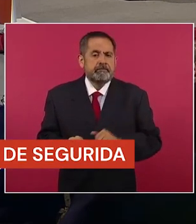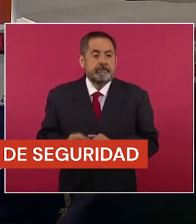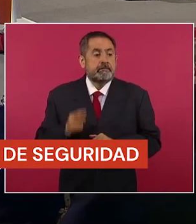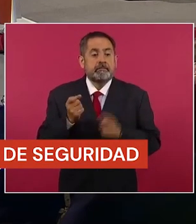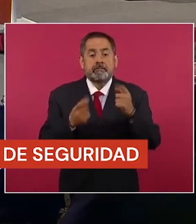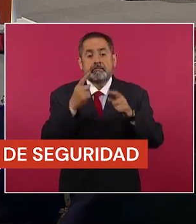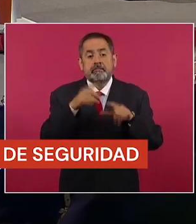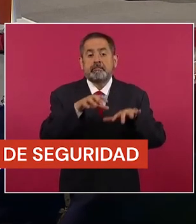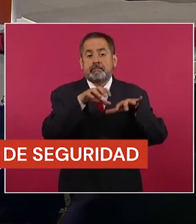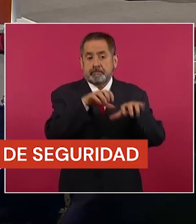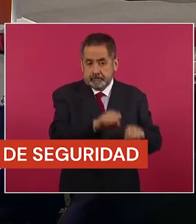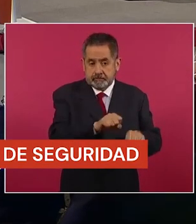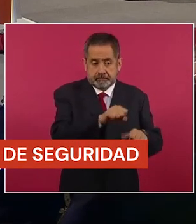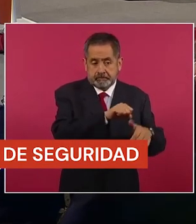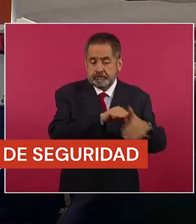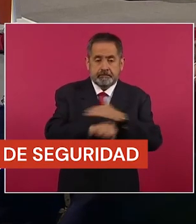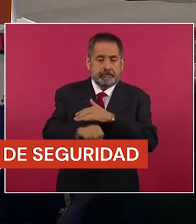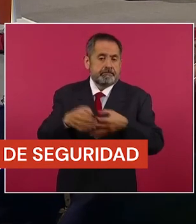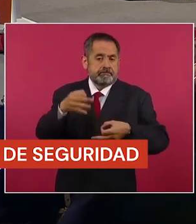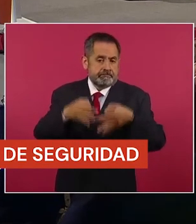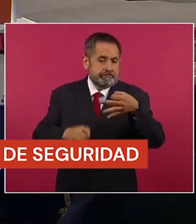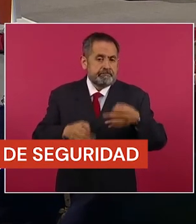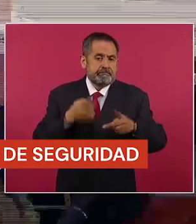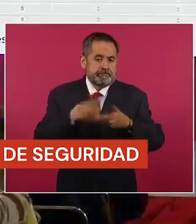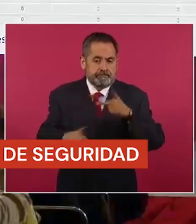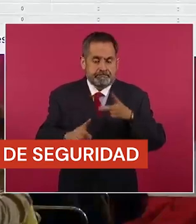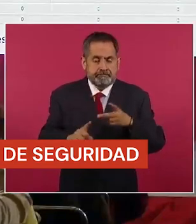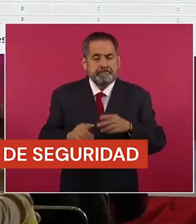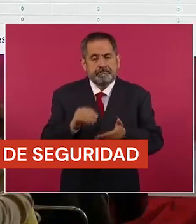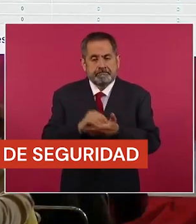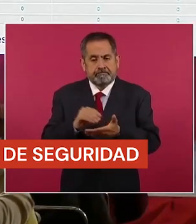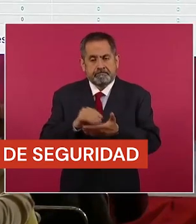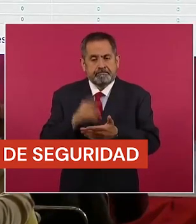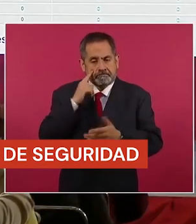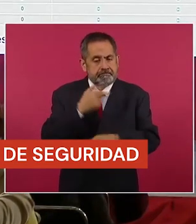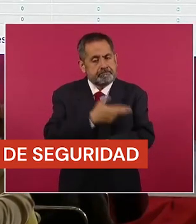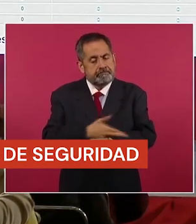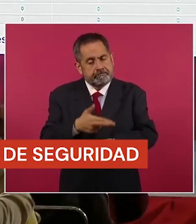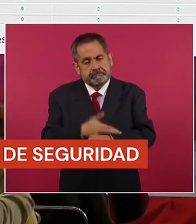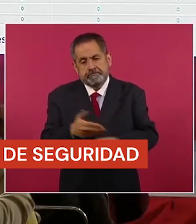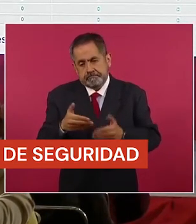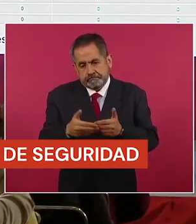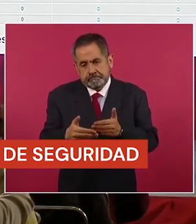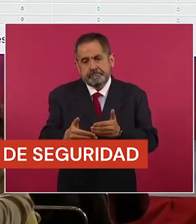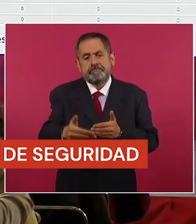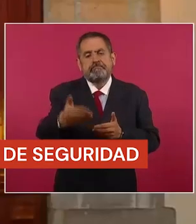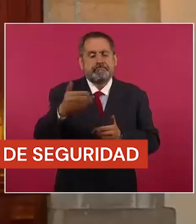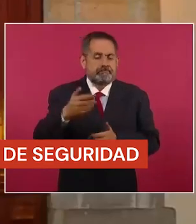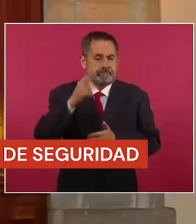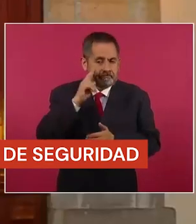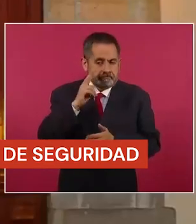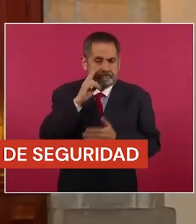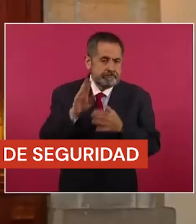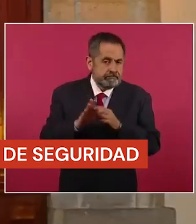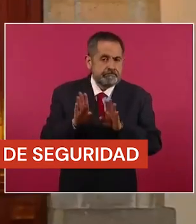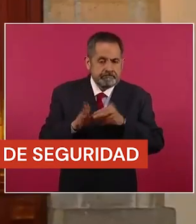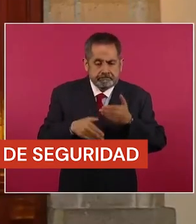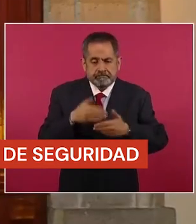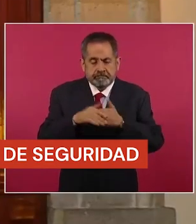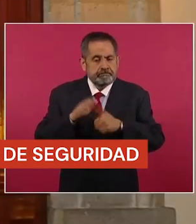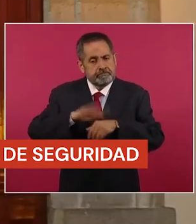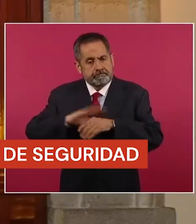ya hay detenidos y vinculados a proceso, se continúa con las actuaciones para